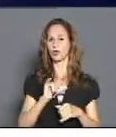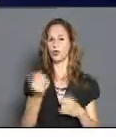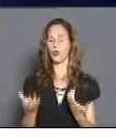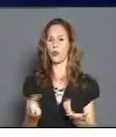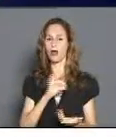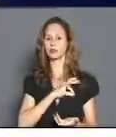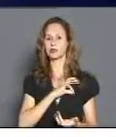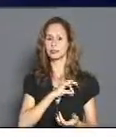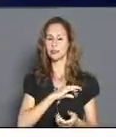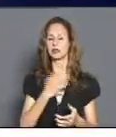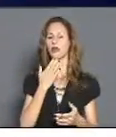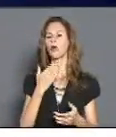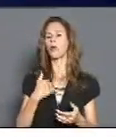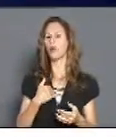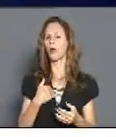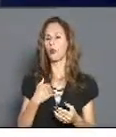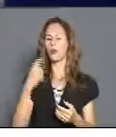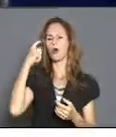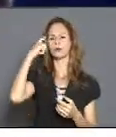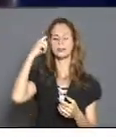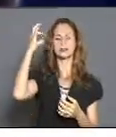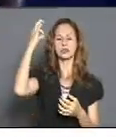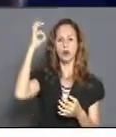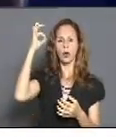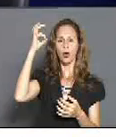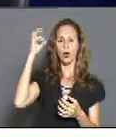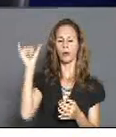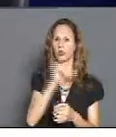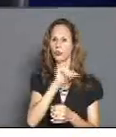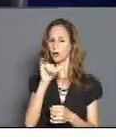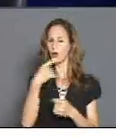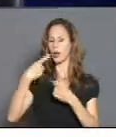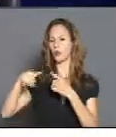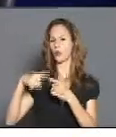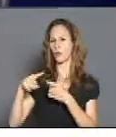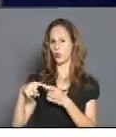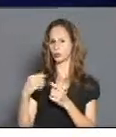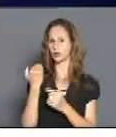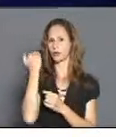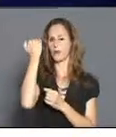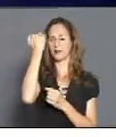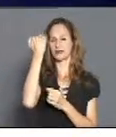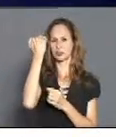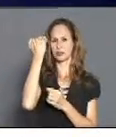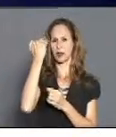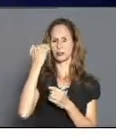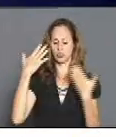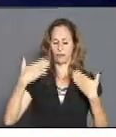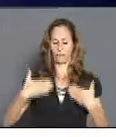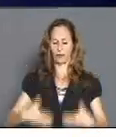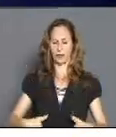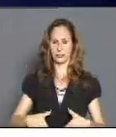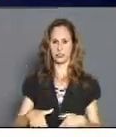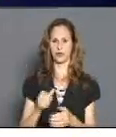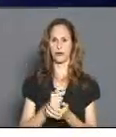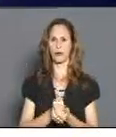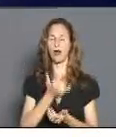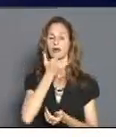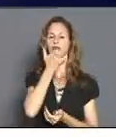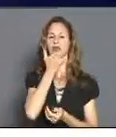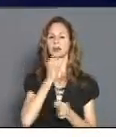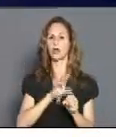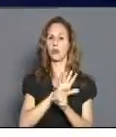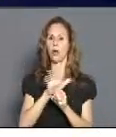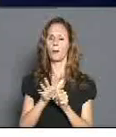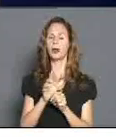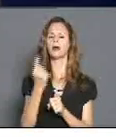síntomas clínicos y síntomas psicológicos, no solamente los psicológicos de la capacitación. Estos elementos caracterizadores